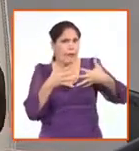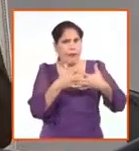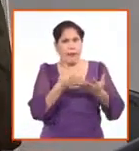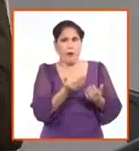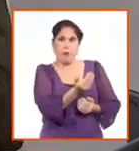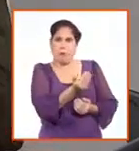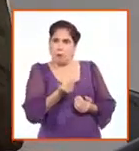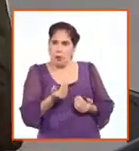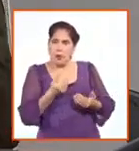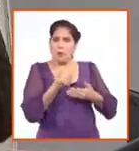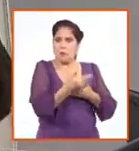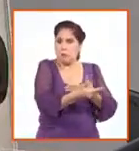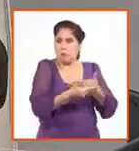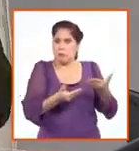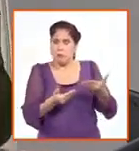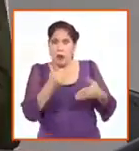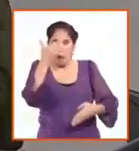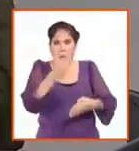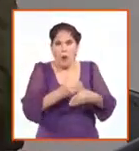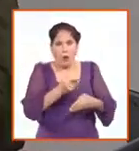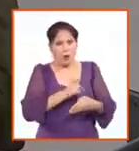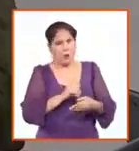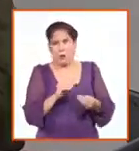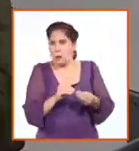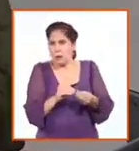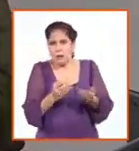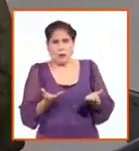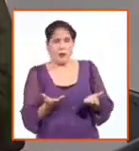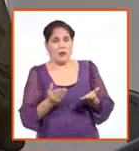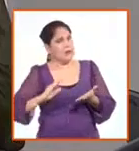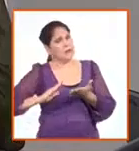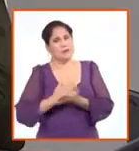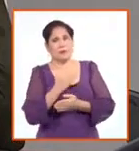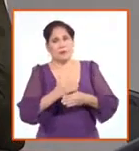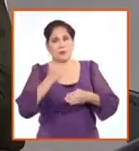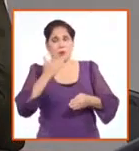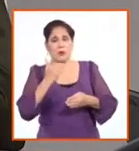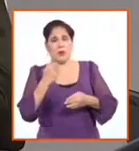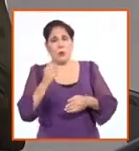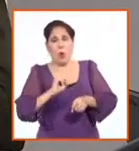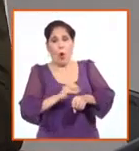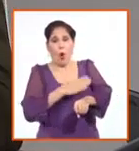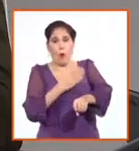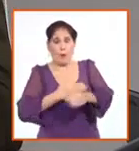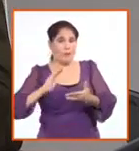viable el bloqueo, que ese no era el camino para tener relaciones con Cuba.